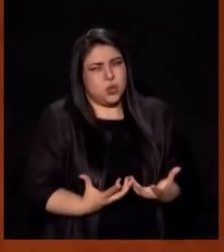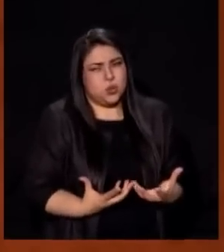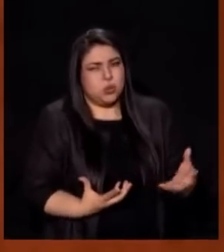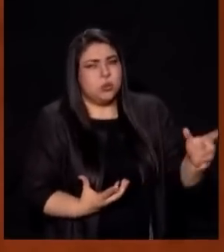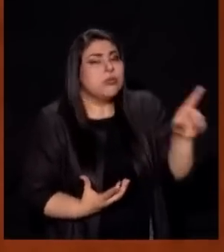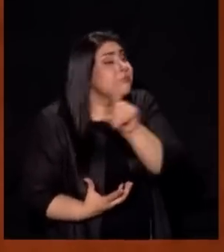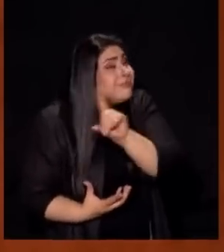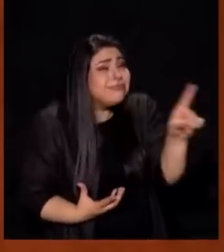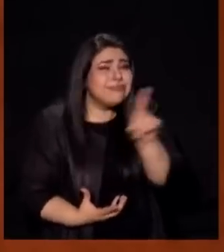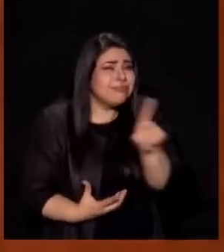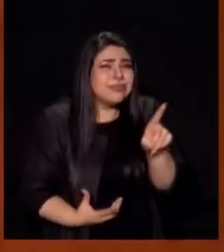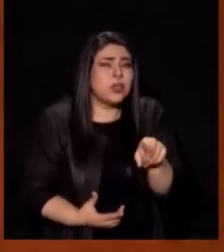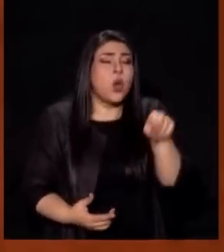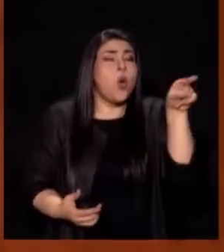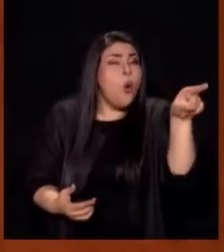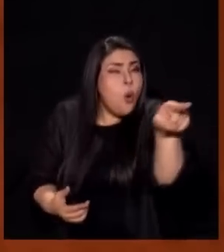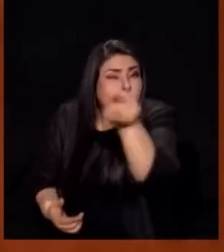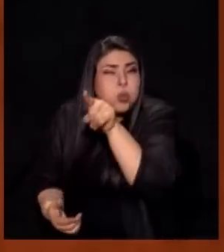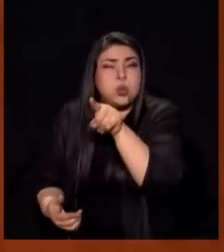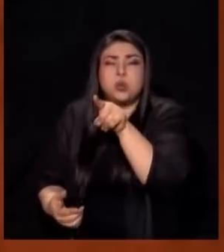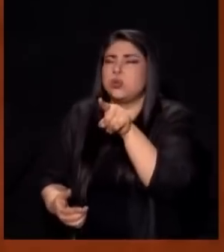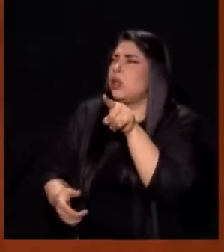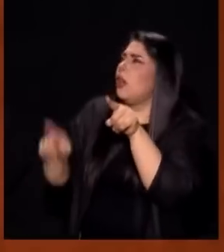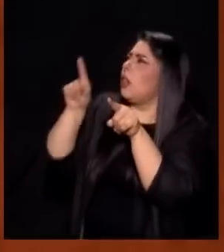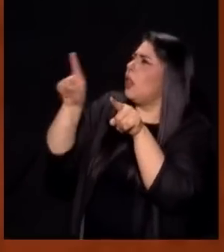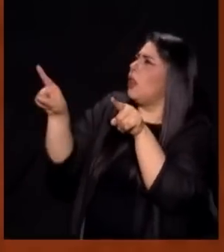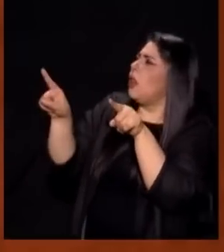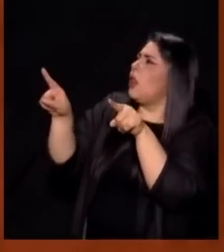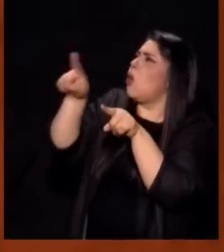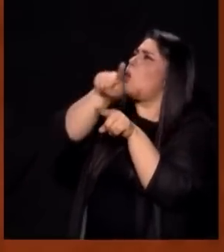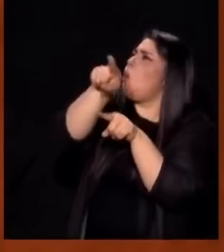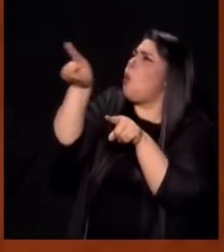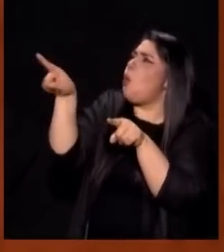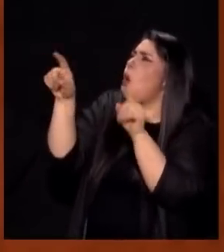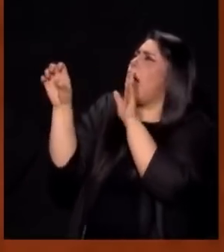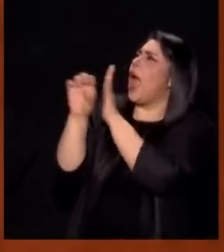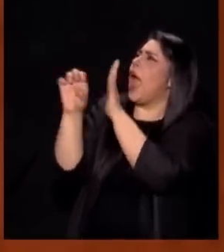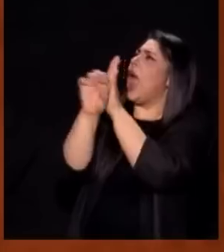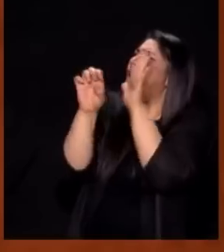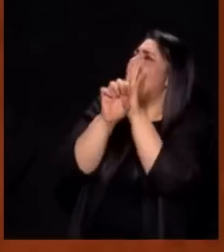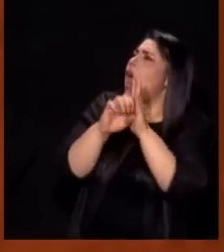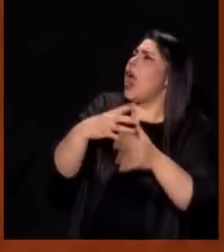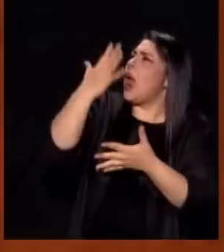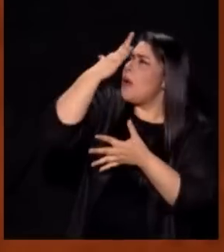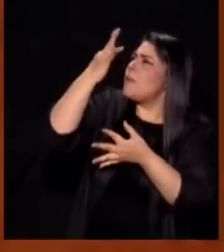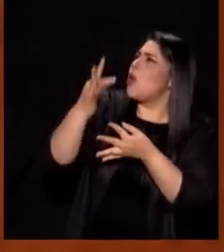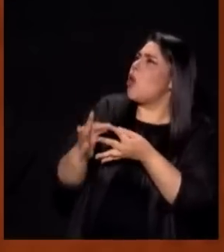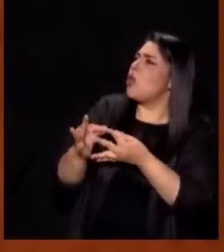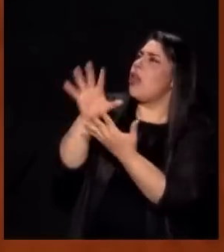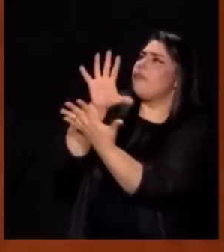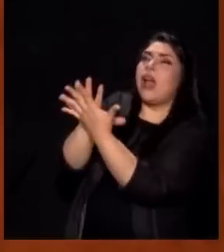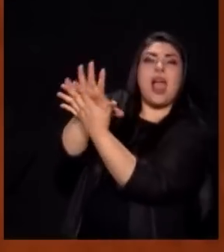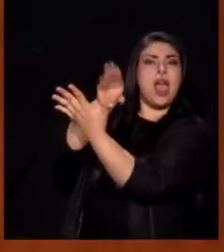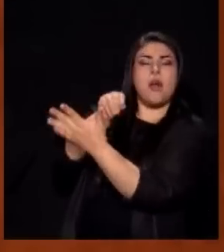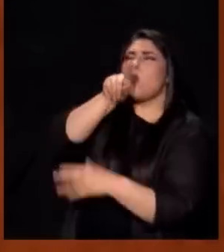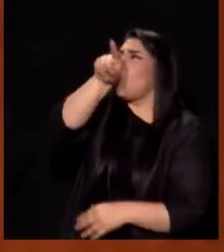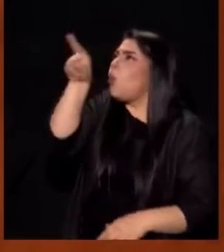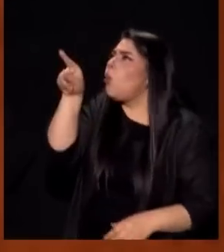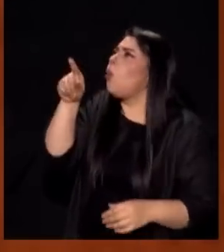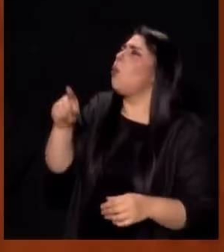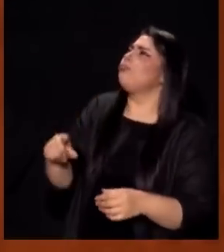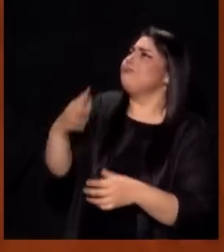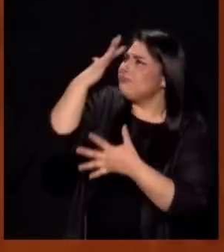Sino Imitadores De aquellos aquellos Que por la fe Ojo Y la paciencia